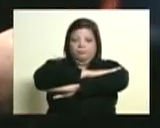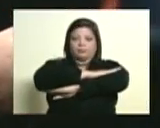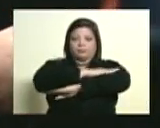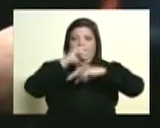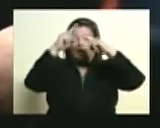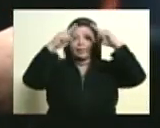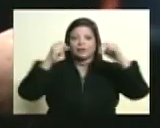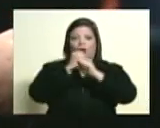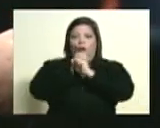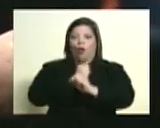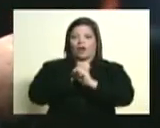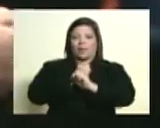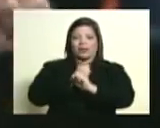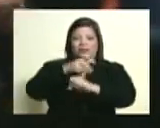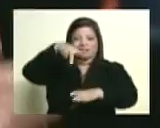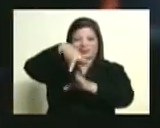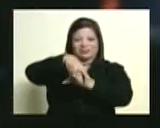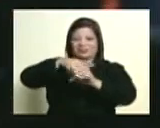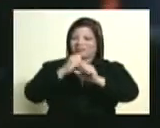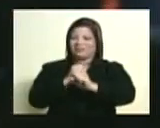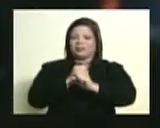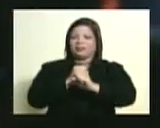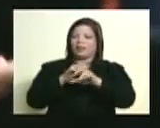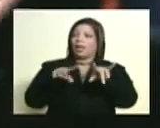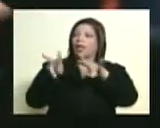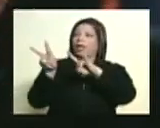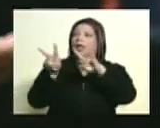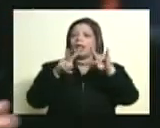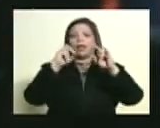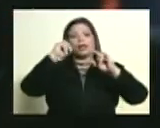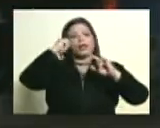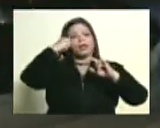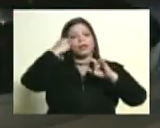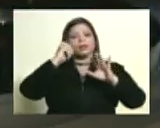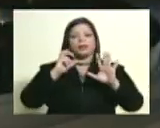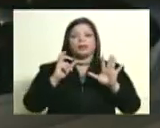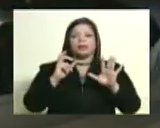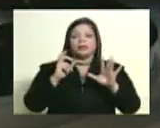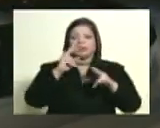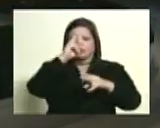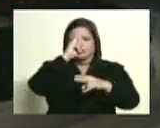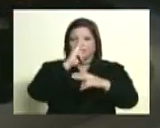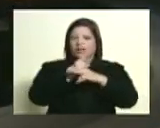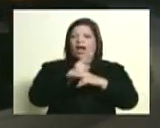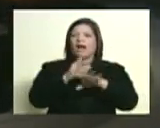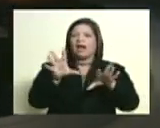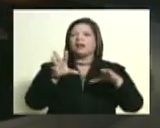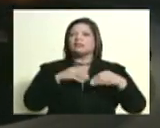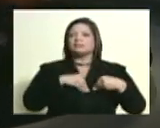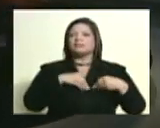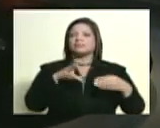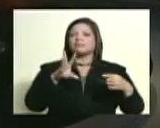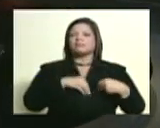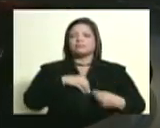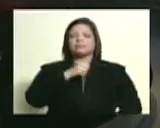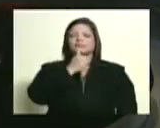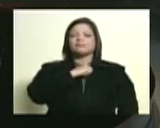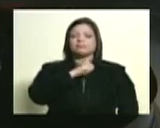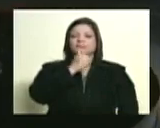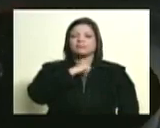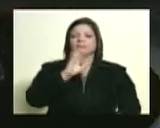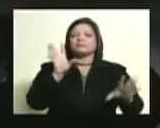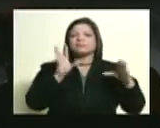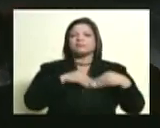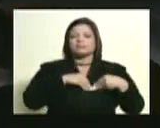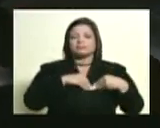incitar y suscitar en nuestro pueblo el conformismo, la resignación, que es una